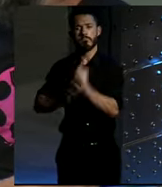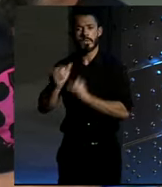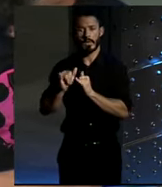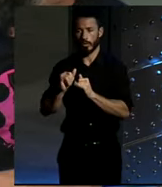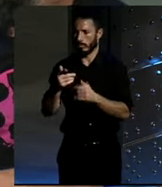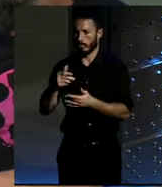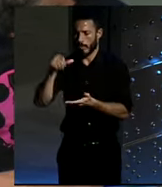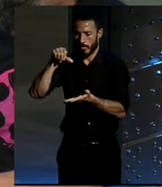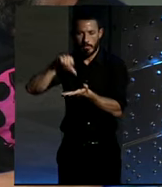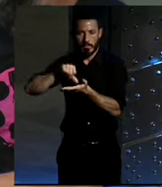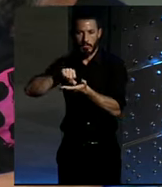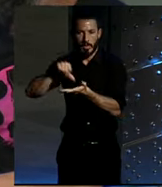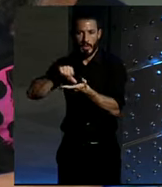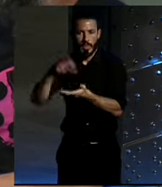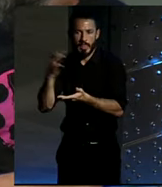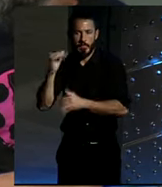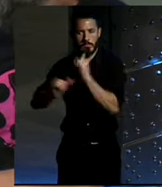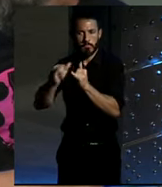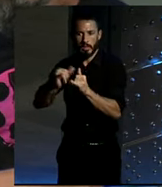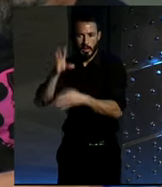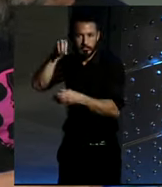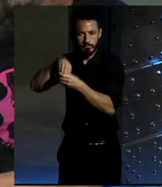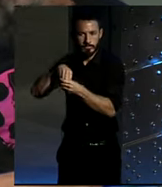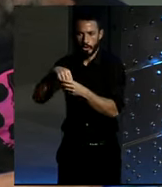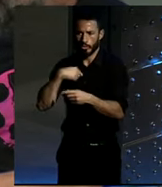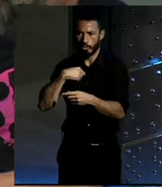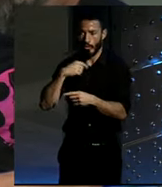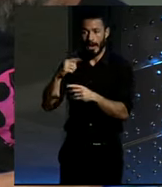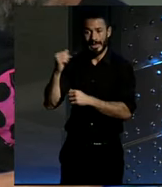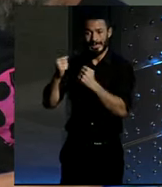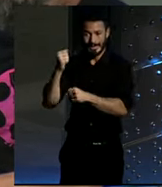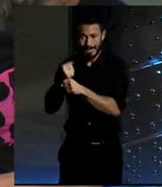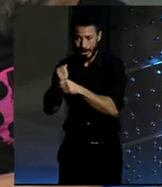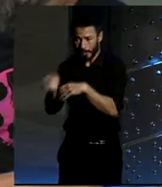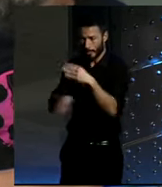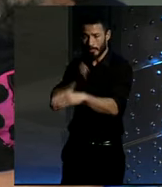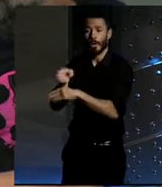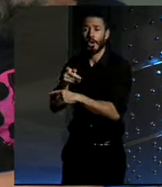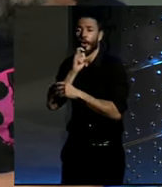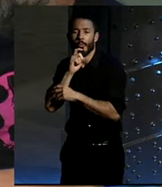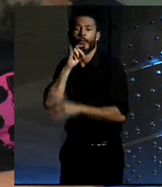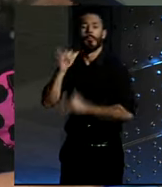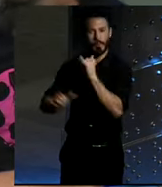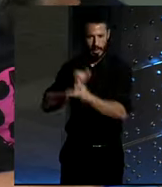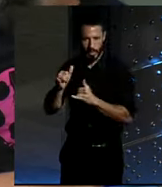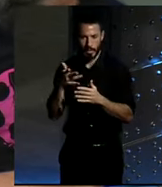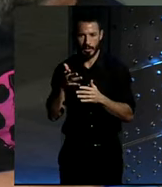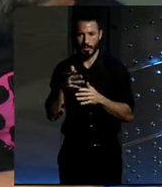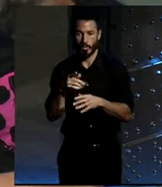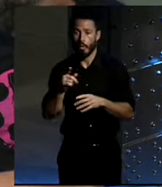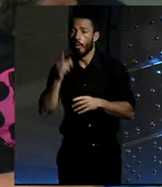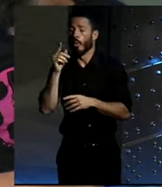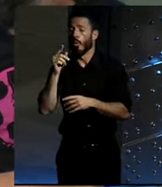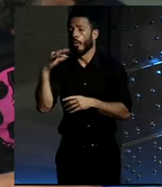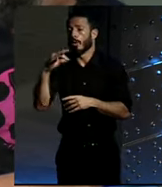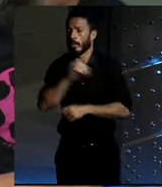bicicleta. Me voy a trabajar en bicicleta. Lo hago todo menos deporte en bicicleta. Es decir, me voy de copa, me salgo con los amigos, si